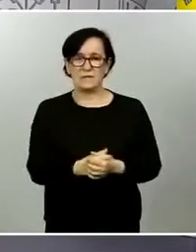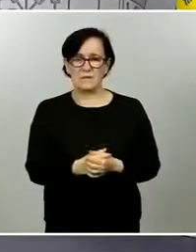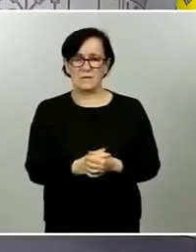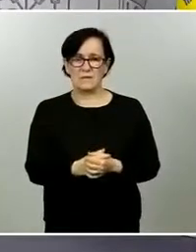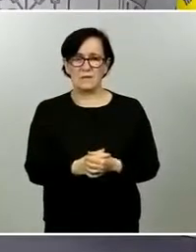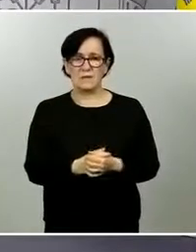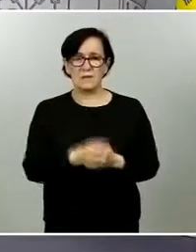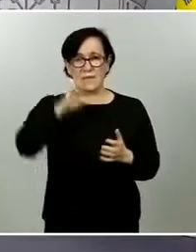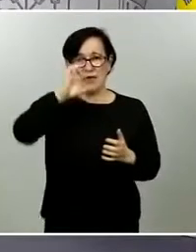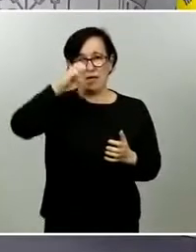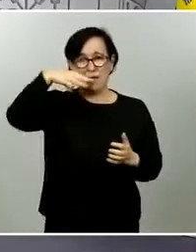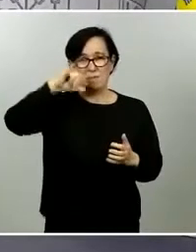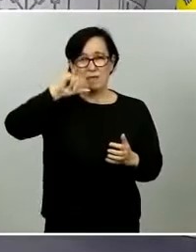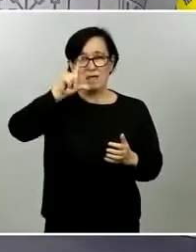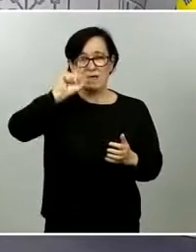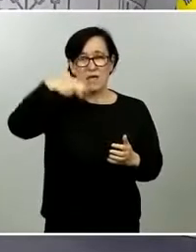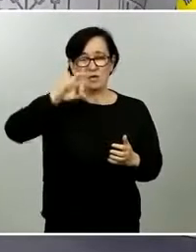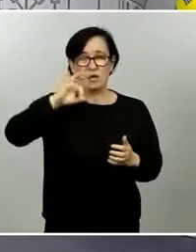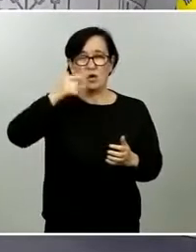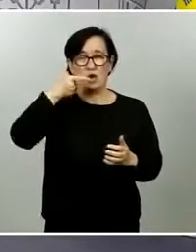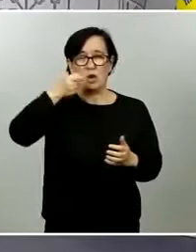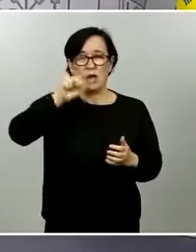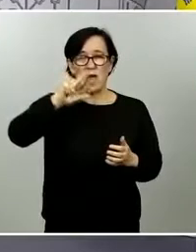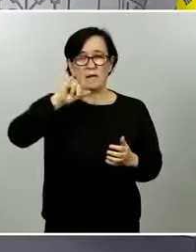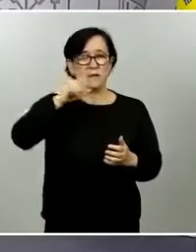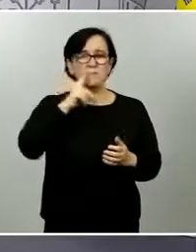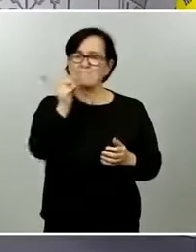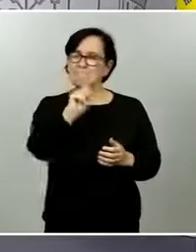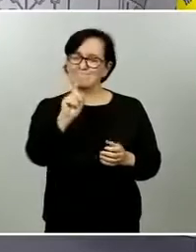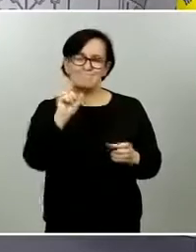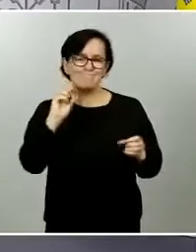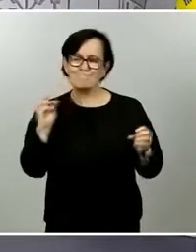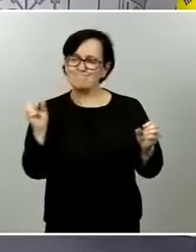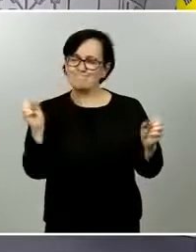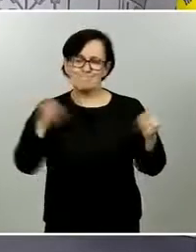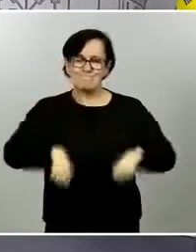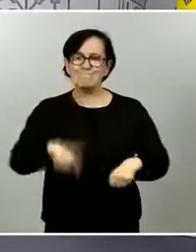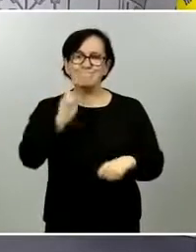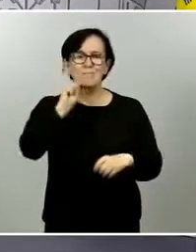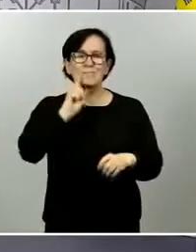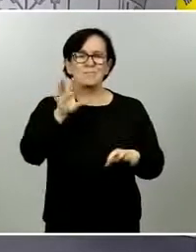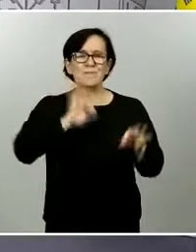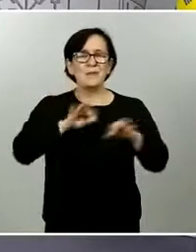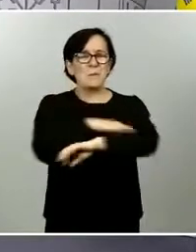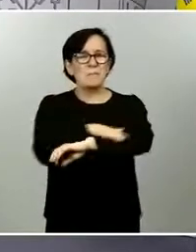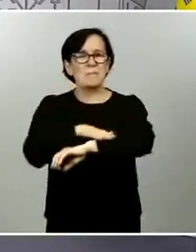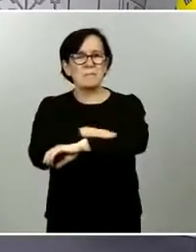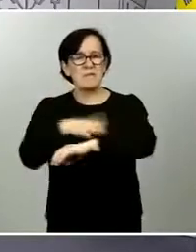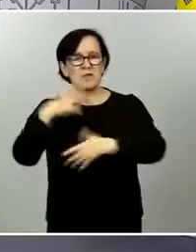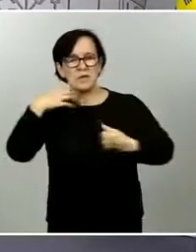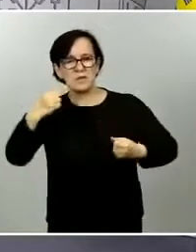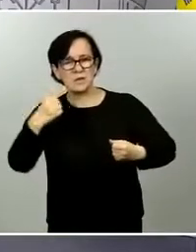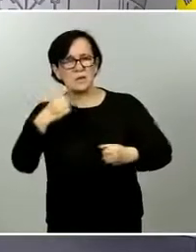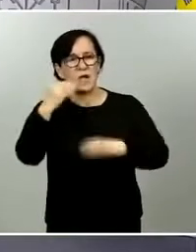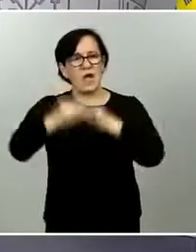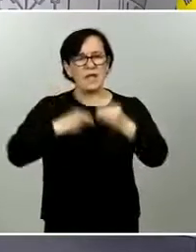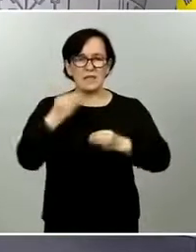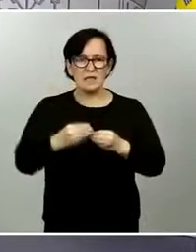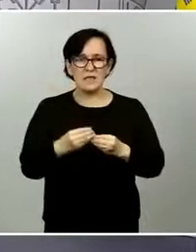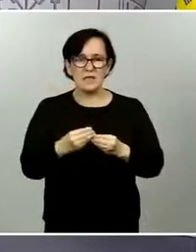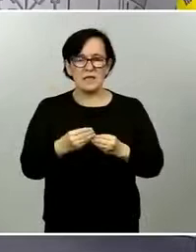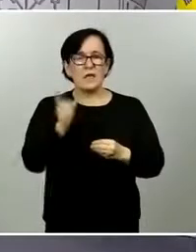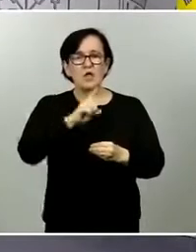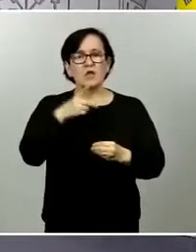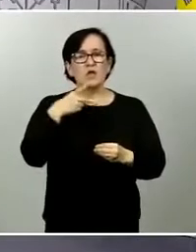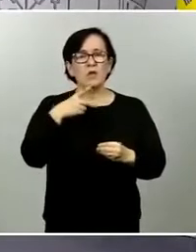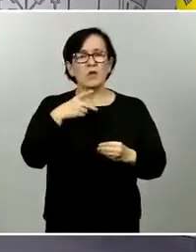personas se podrían desplazar a Madrid y ha habido algún presidente de comunidad como es el caso de Emiliano García